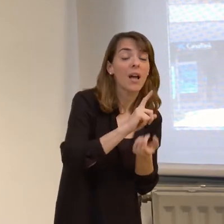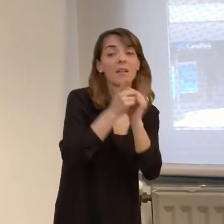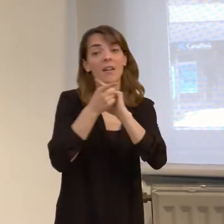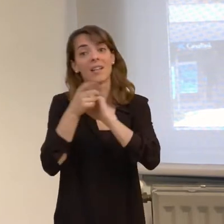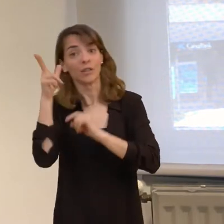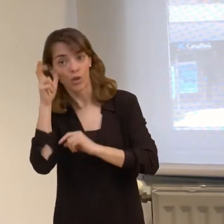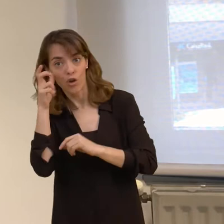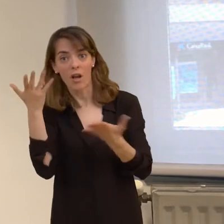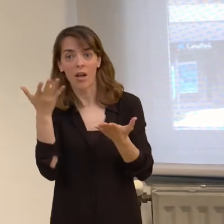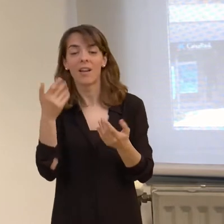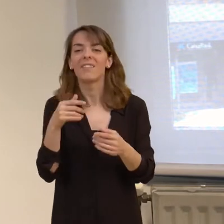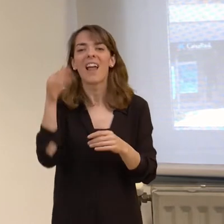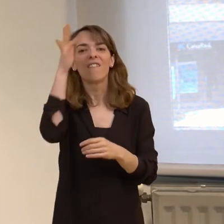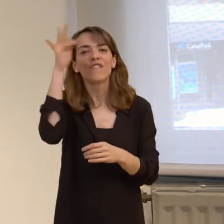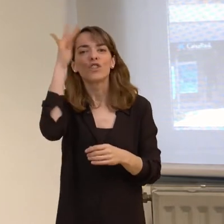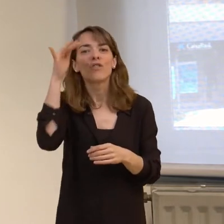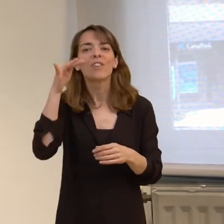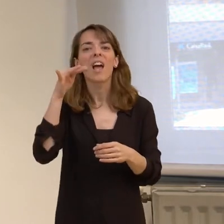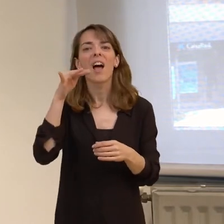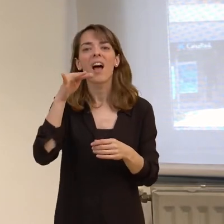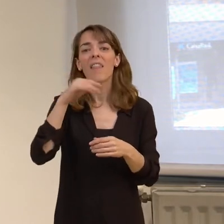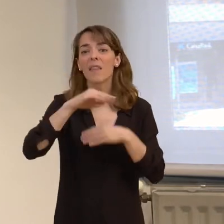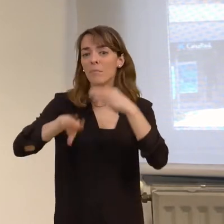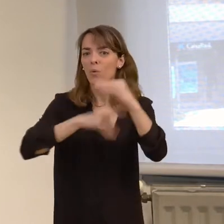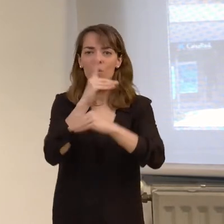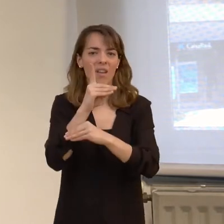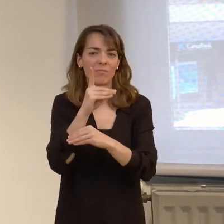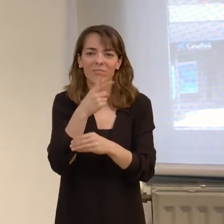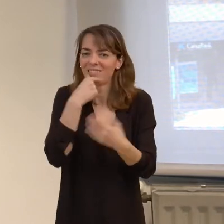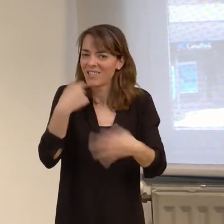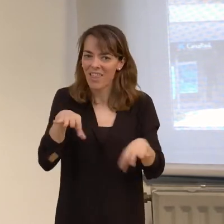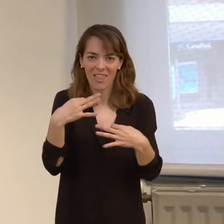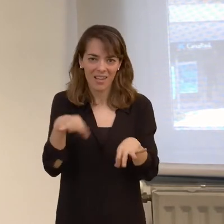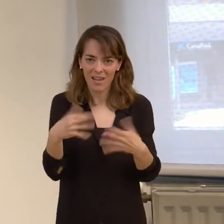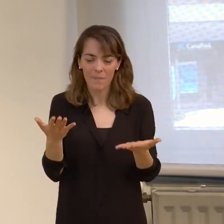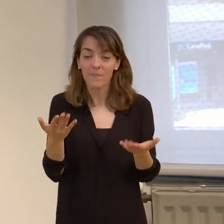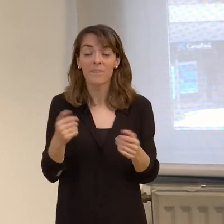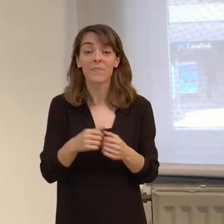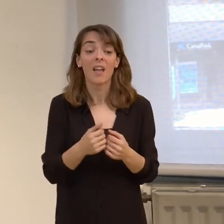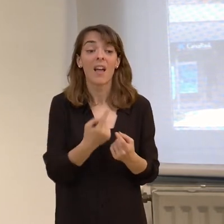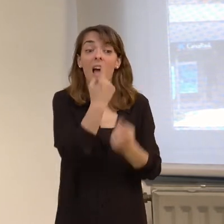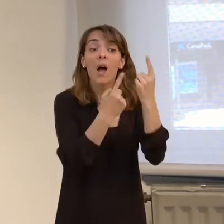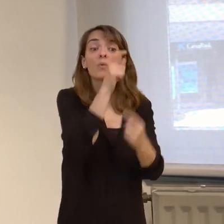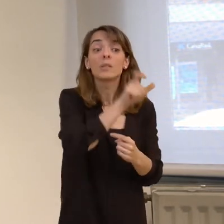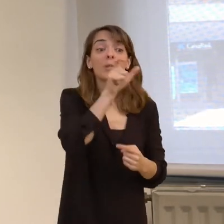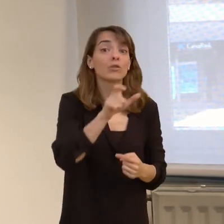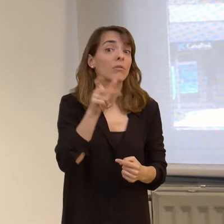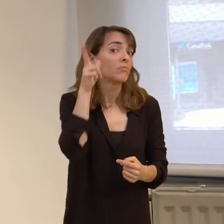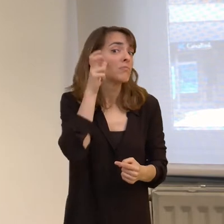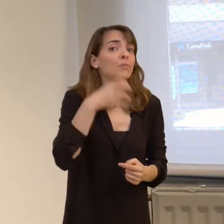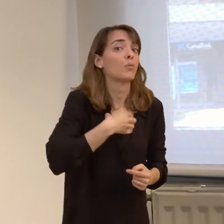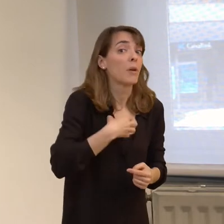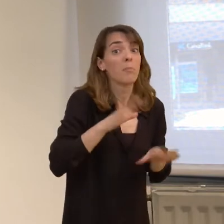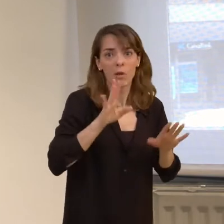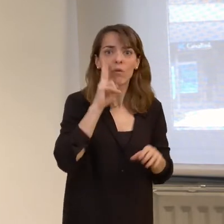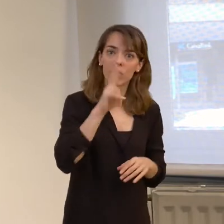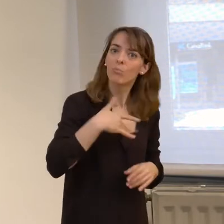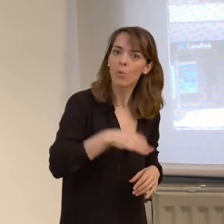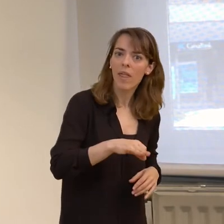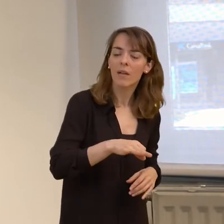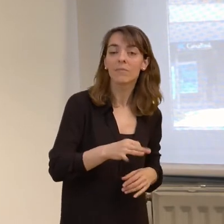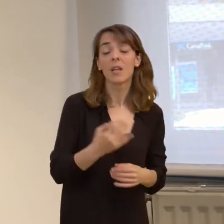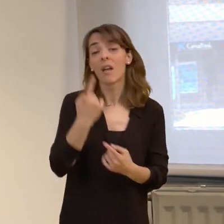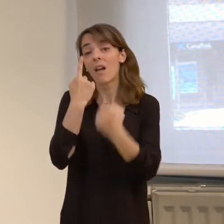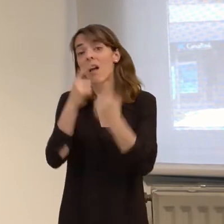Para esto, la filosofía del Centro Especial de Empleo es muy sencilla. Hay personas que no pueden oír, pero que pueden ver.